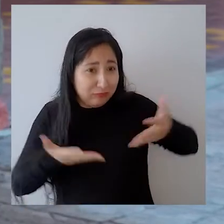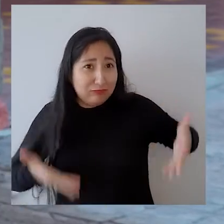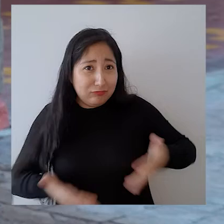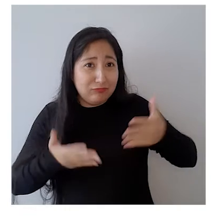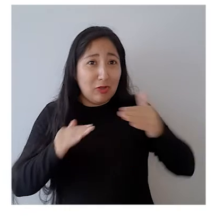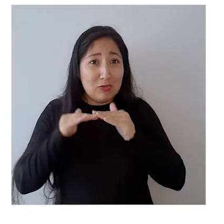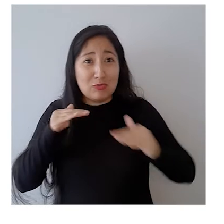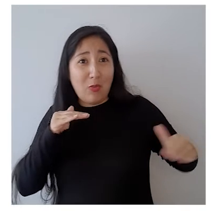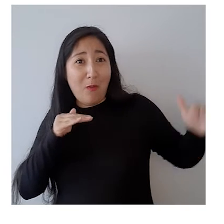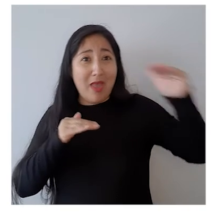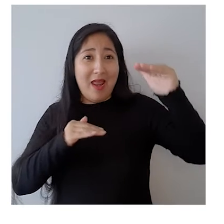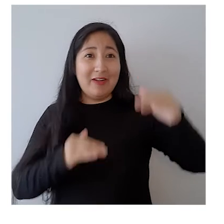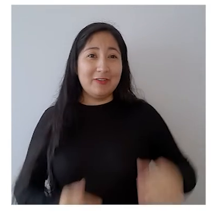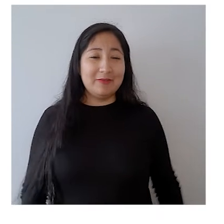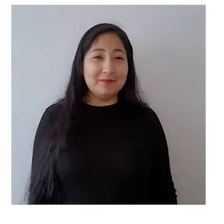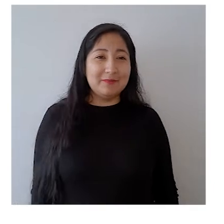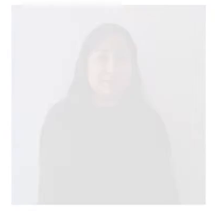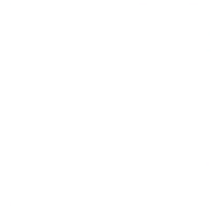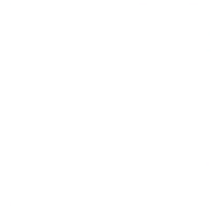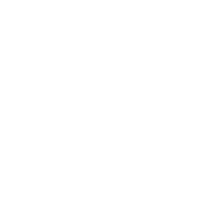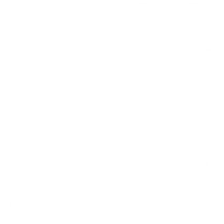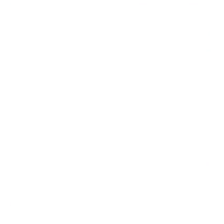las ganas superarnos